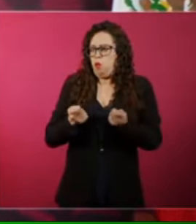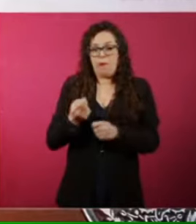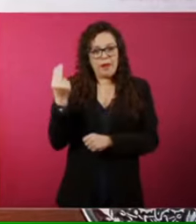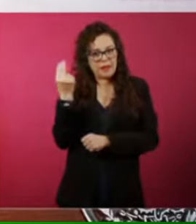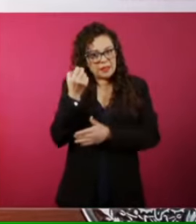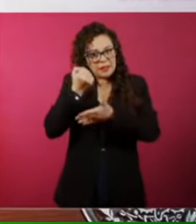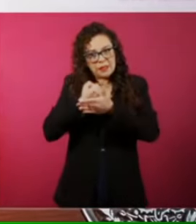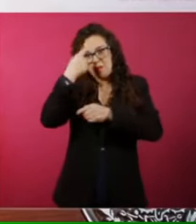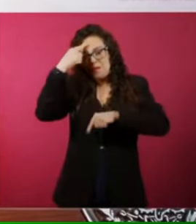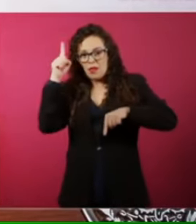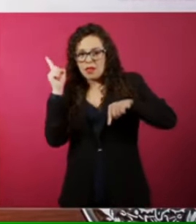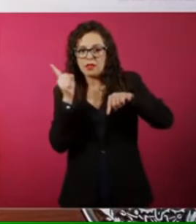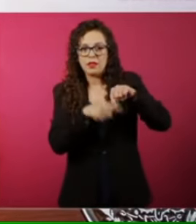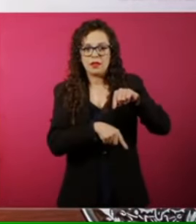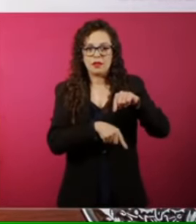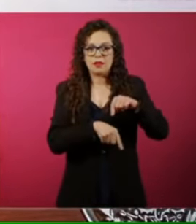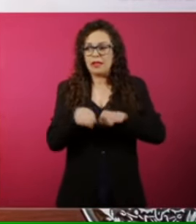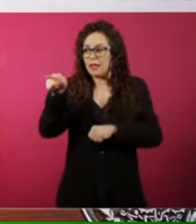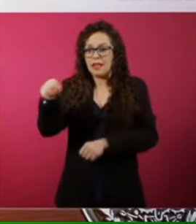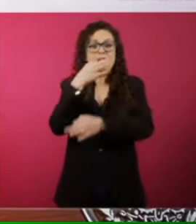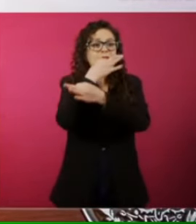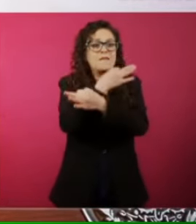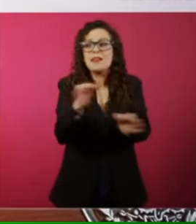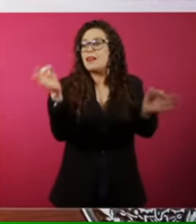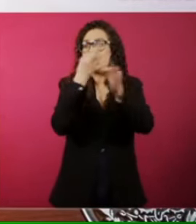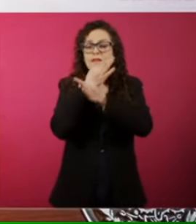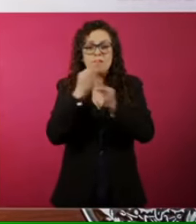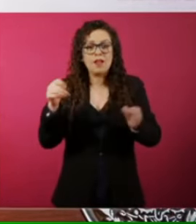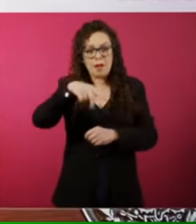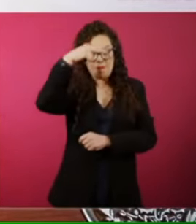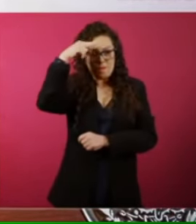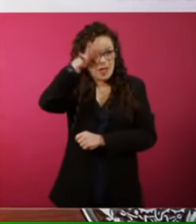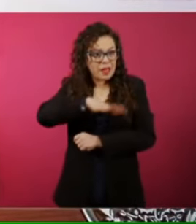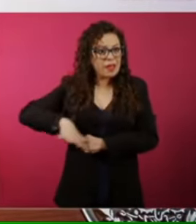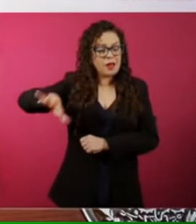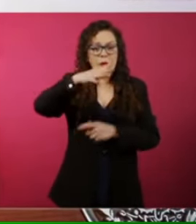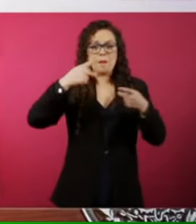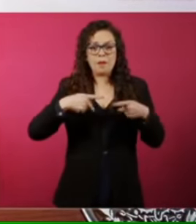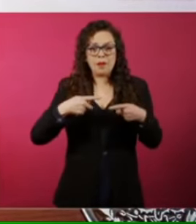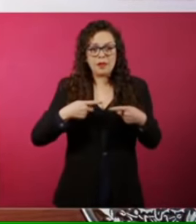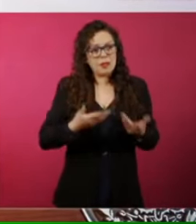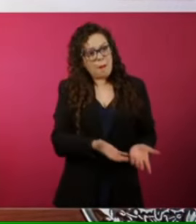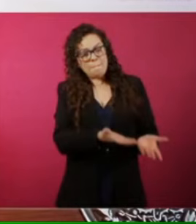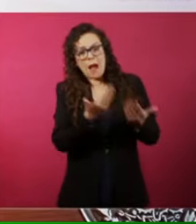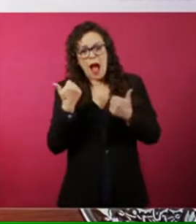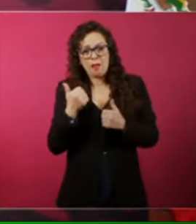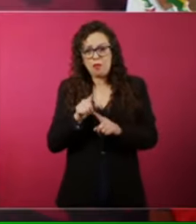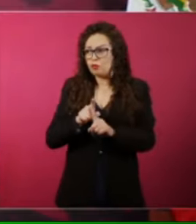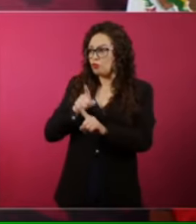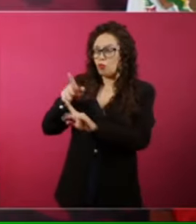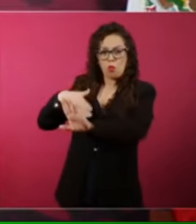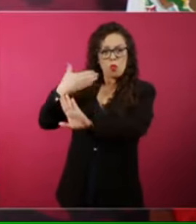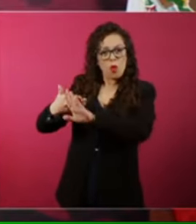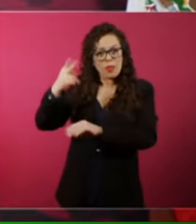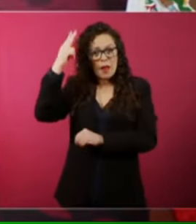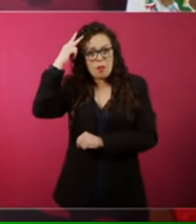Y convocó al pueblo de México a tomar las armas en contra de Porfirio Díaz.